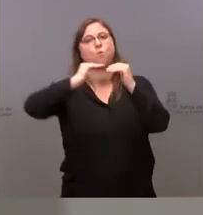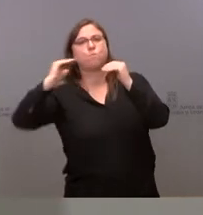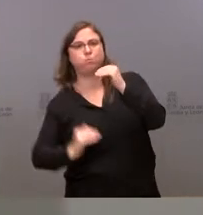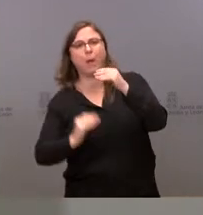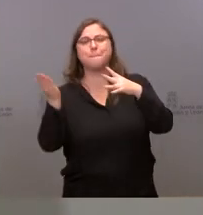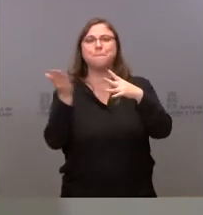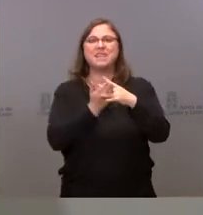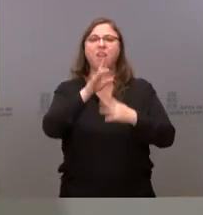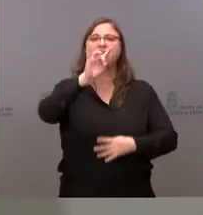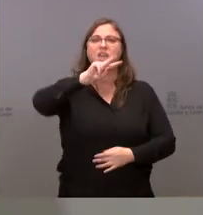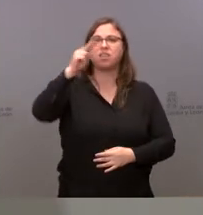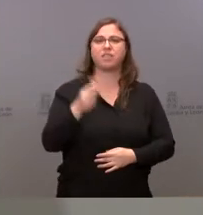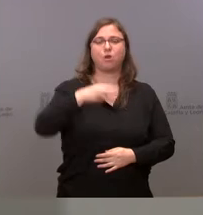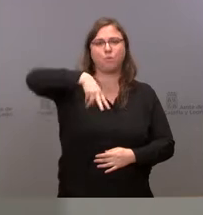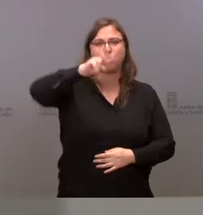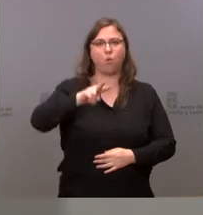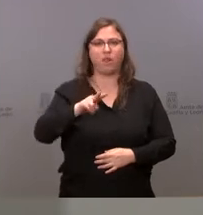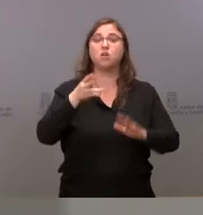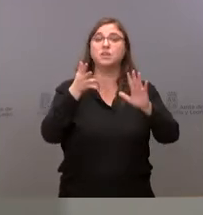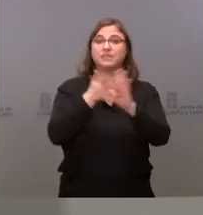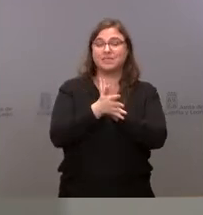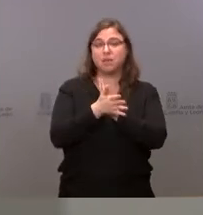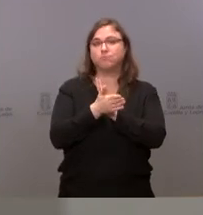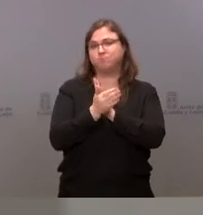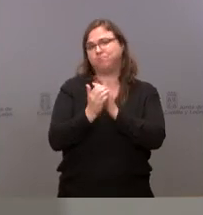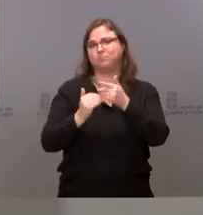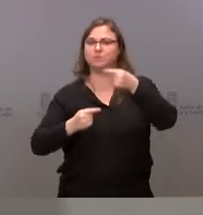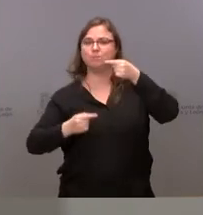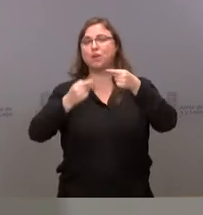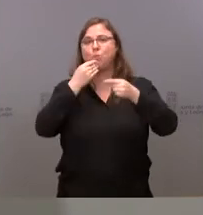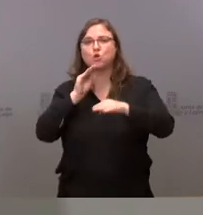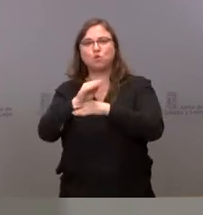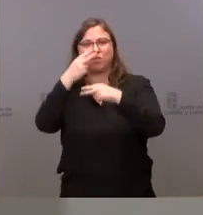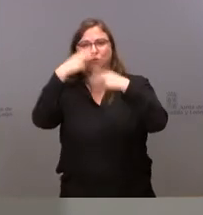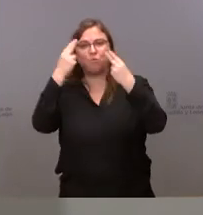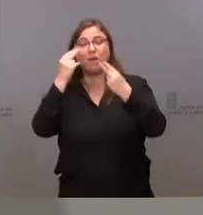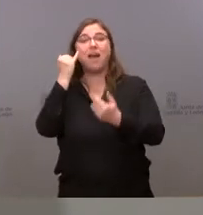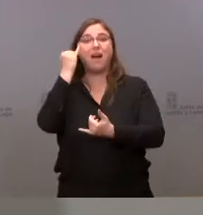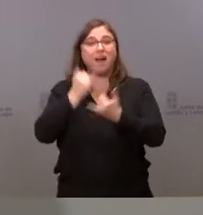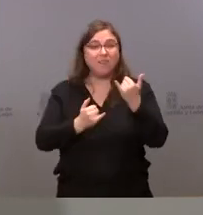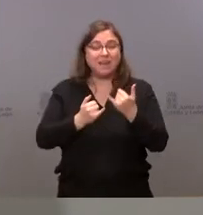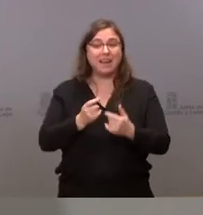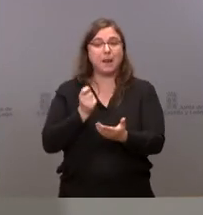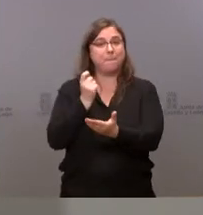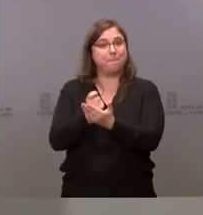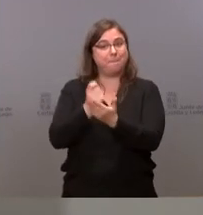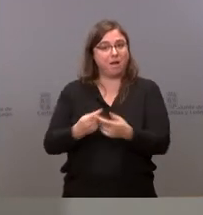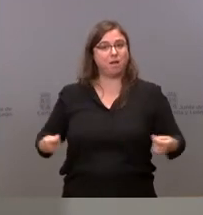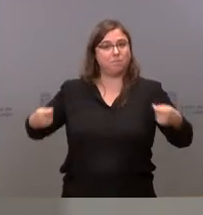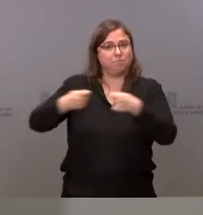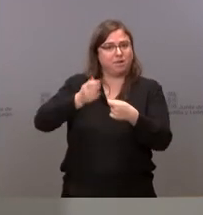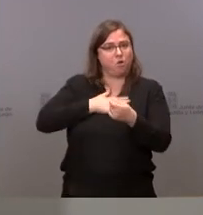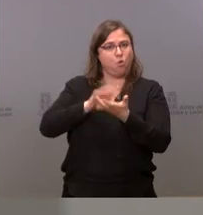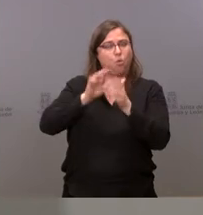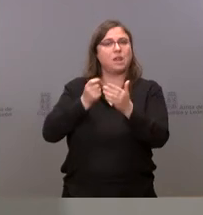cuadrado, lo que supone una aportación en forma de déficit, de subvención pública, de 17 euros el metro cuadrado, para un